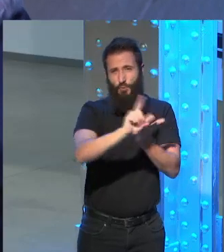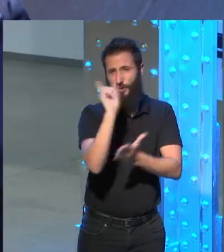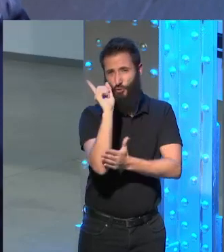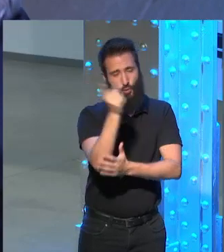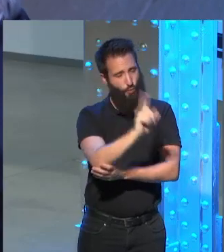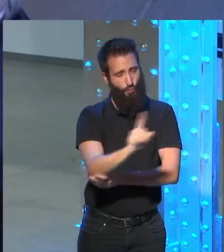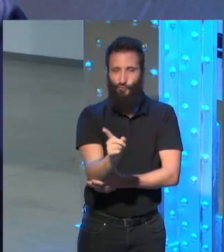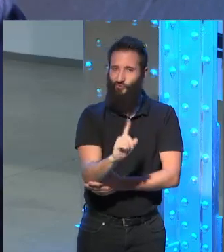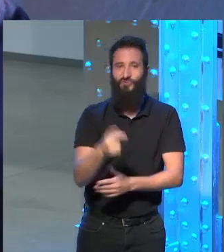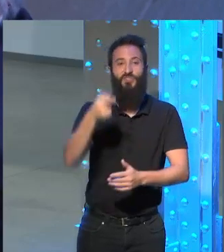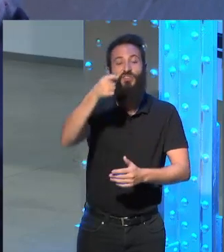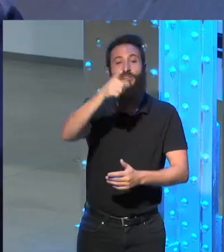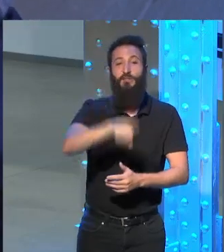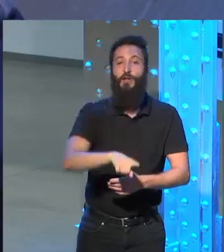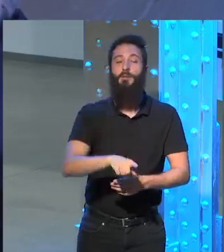había estudiantes de